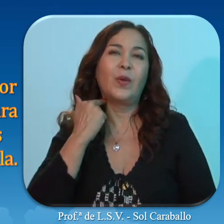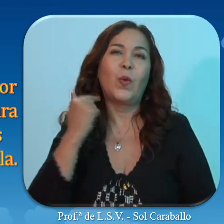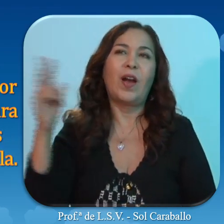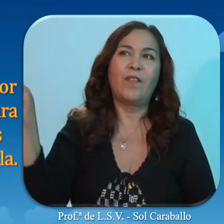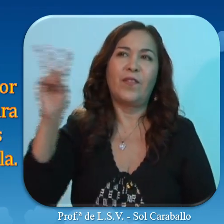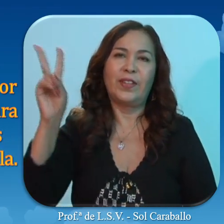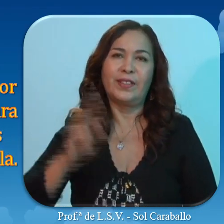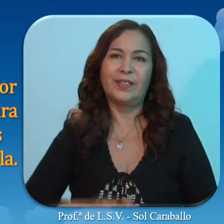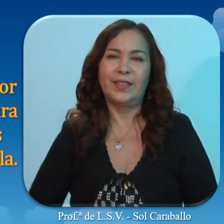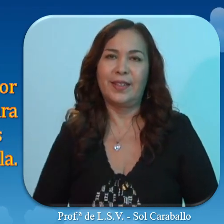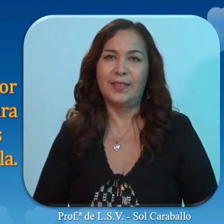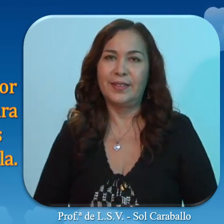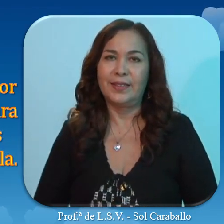antigua de Venezuela.